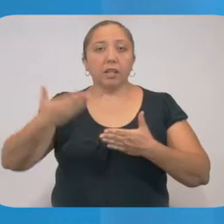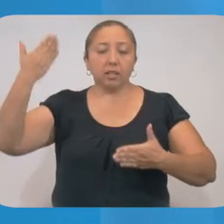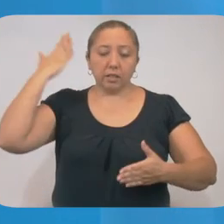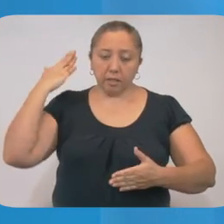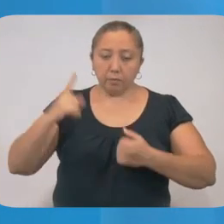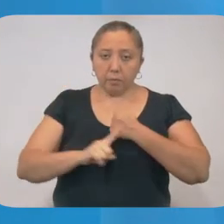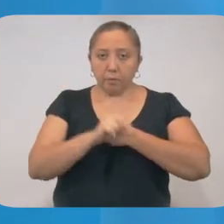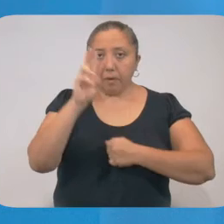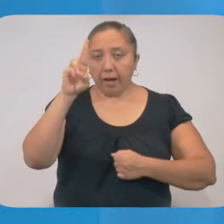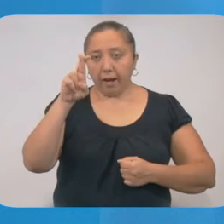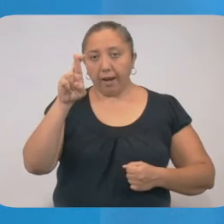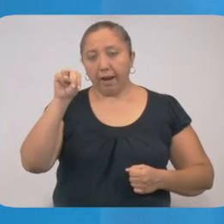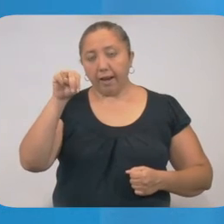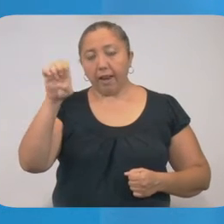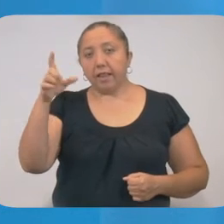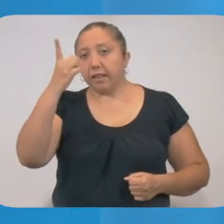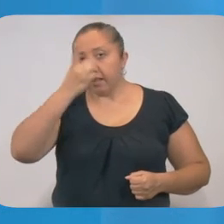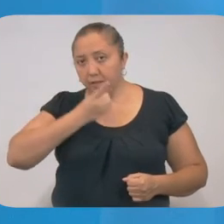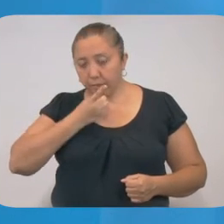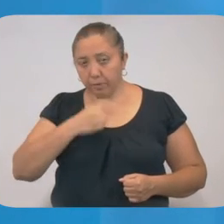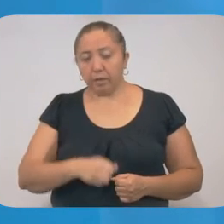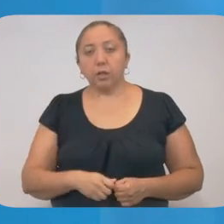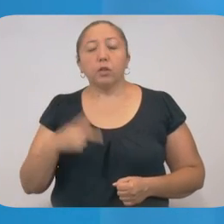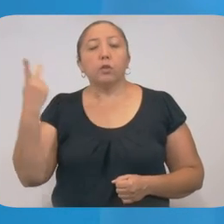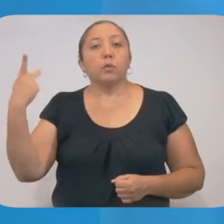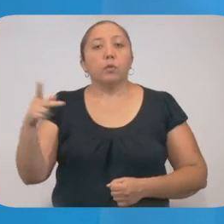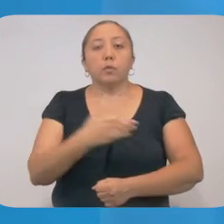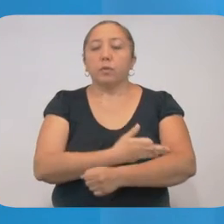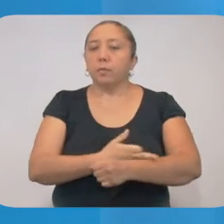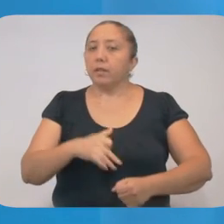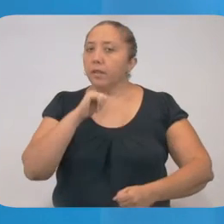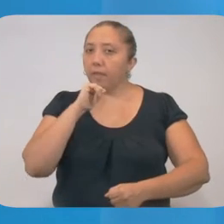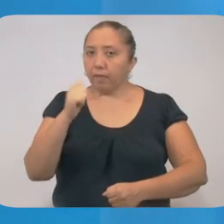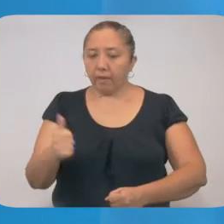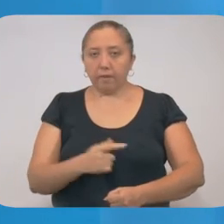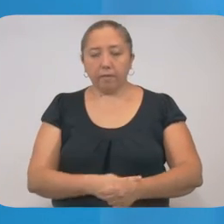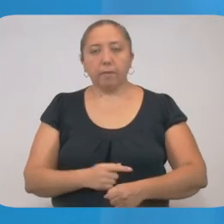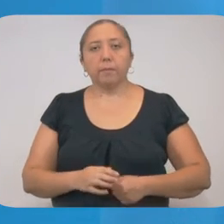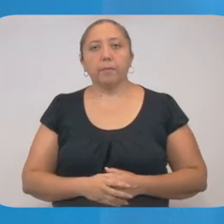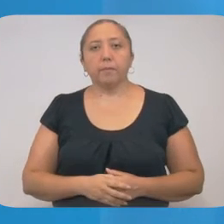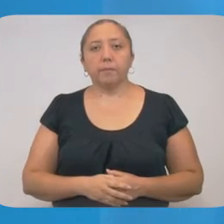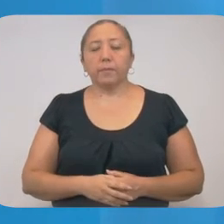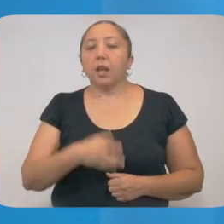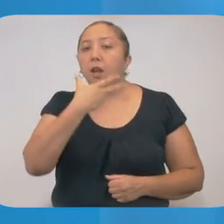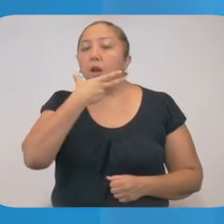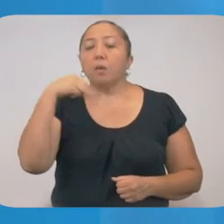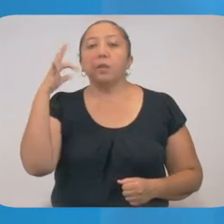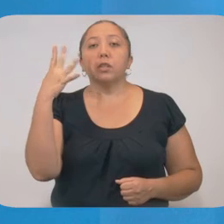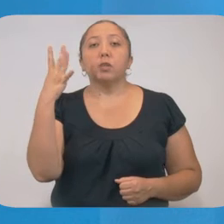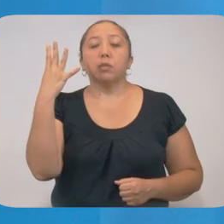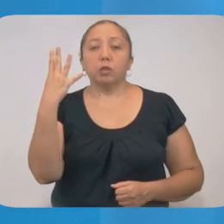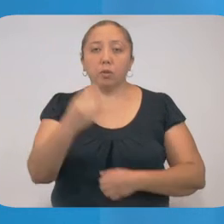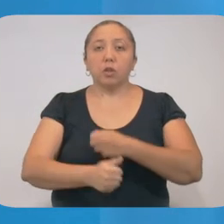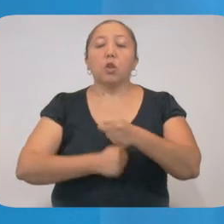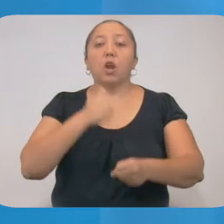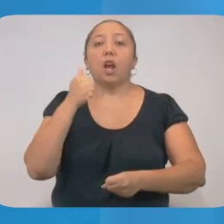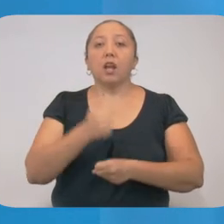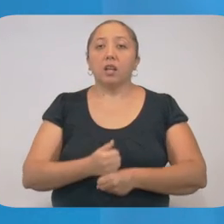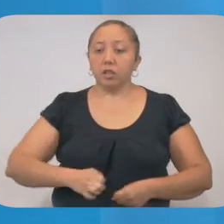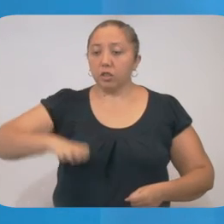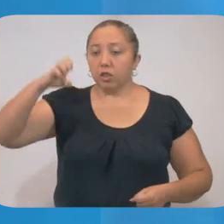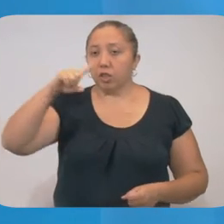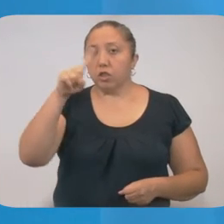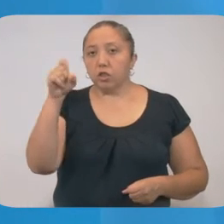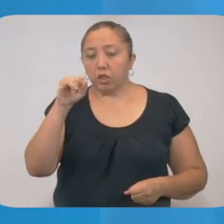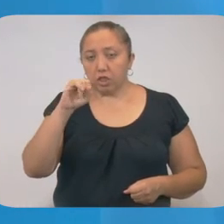insuficiencia renal crónica y diabetes. Sus contactos se reportan asintomáticos. Hombre de 54 años de edad de